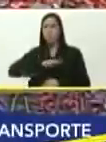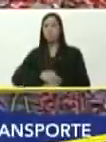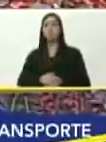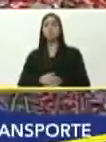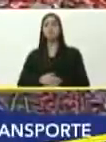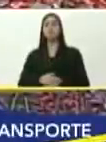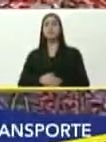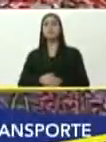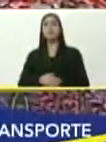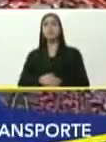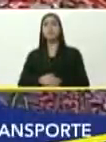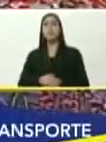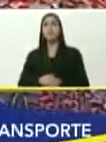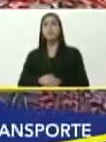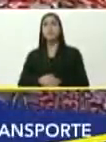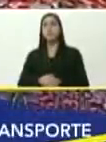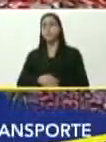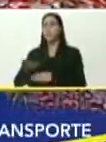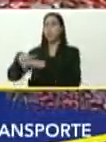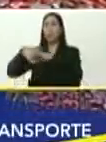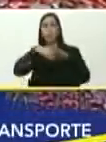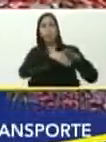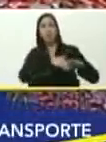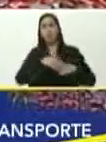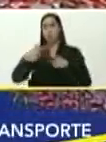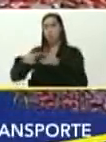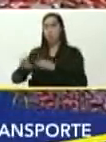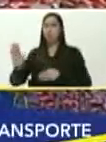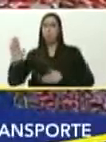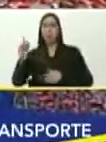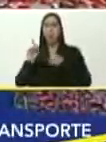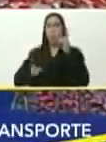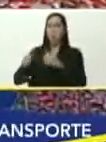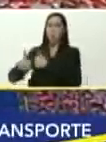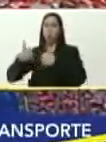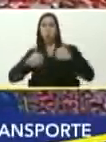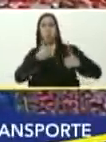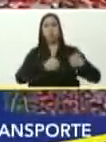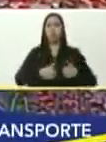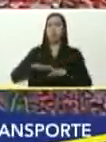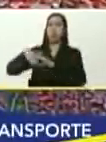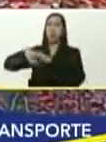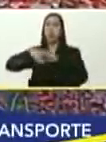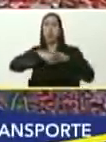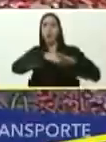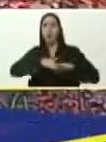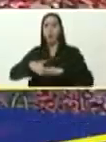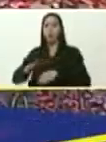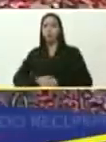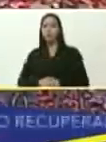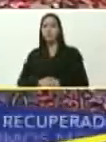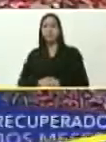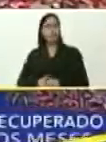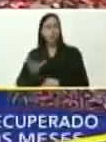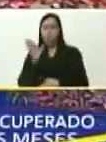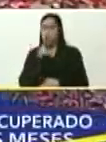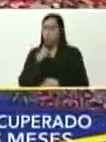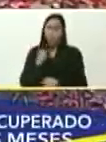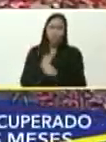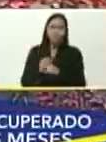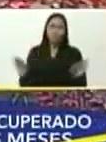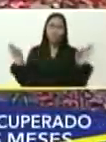así, lo demás, es puro, buchi y pluma, las promesas, que hacen candidatos, por ahí, buchi y pluma, eso no tiene capacidad, de hacer nada,